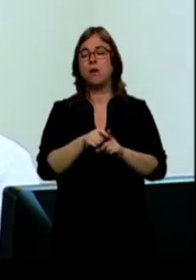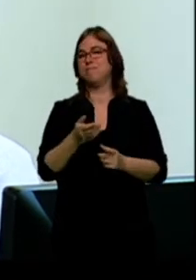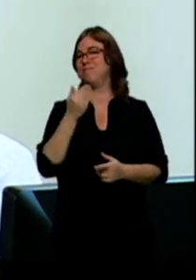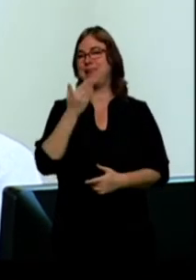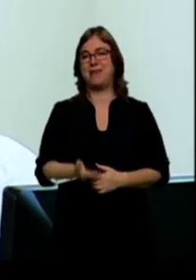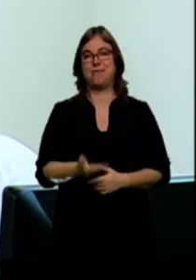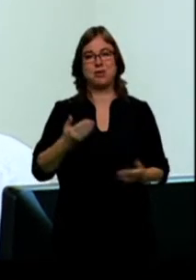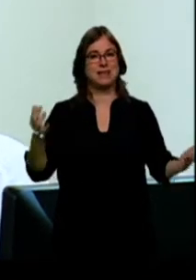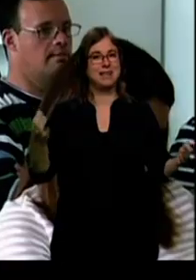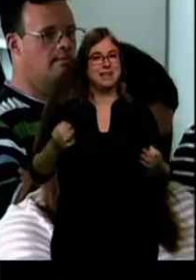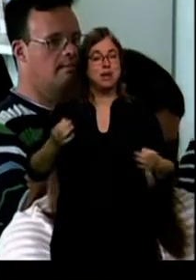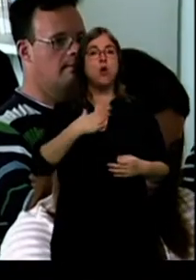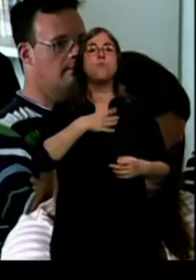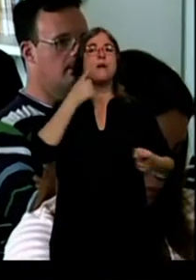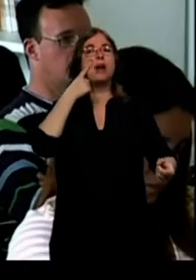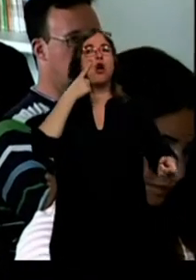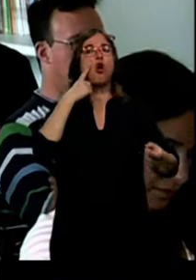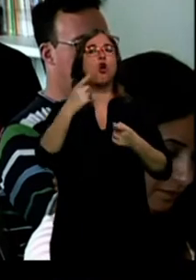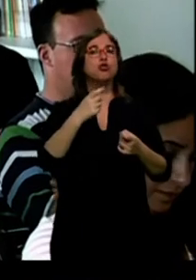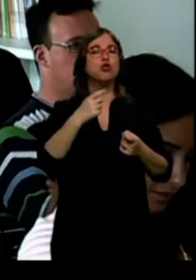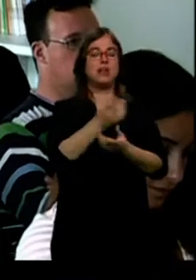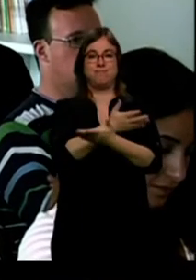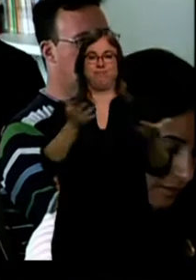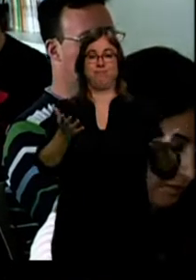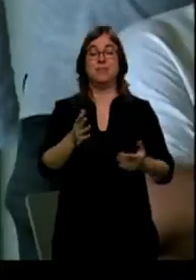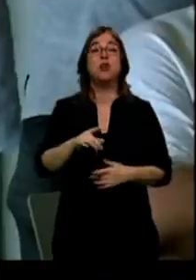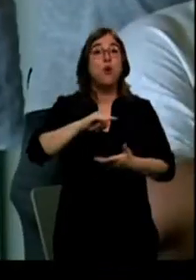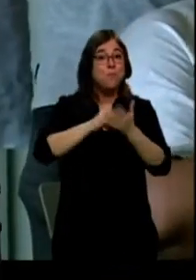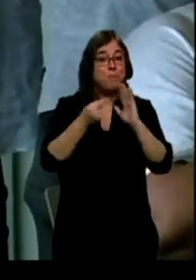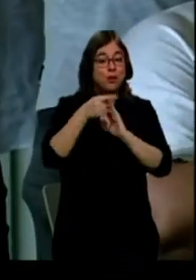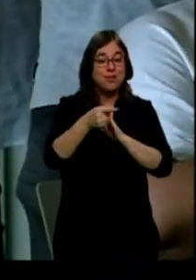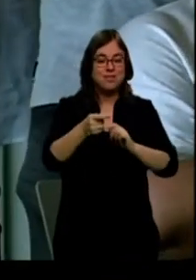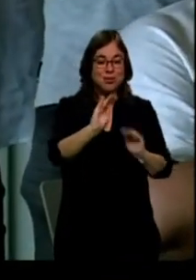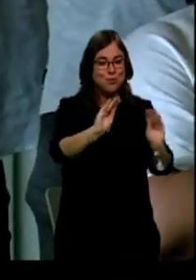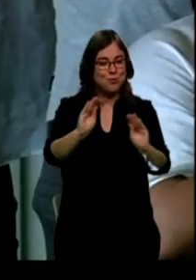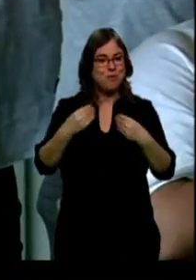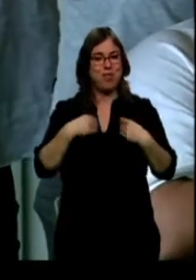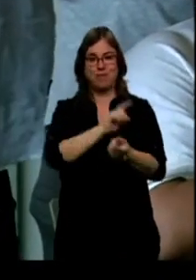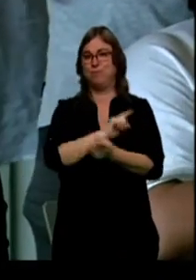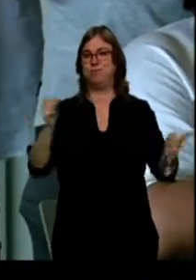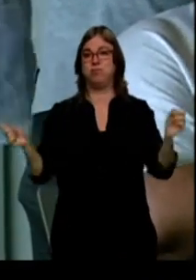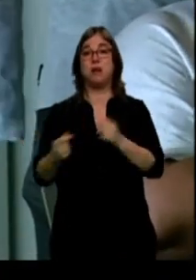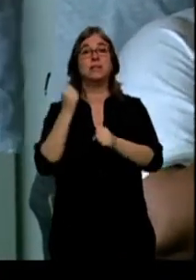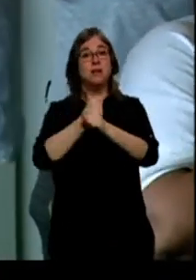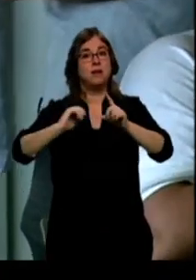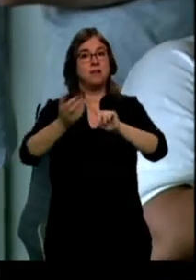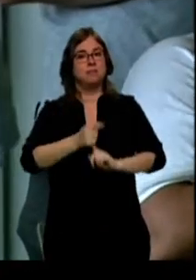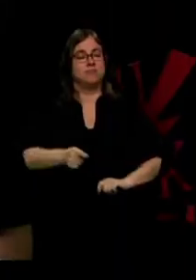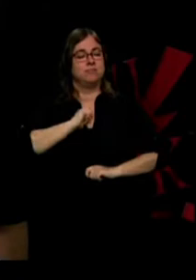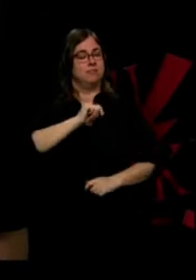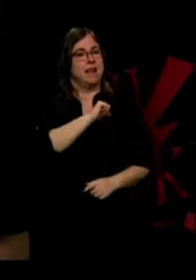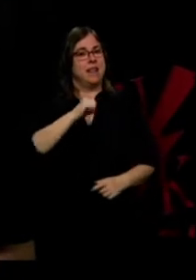que se puede controlar cualquier tipo de escenario. Es un proyecto que ha cambiado sus vidas porque conseguir un empleo les hace sentir independientes.